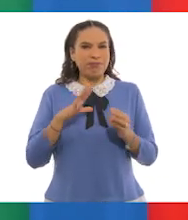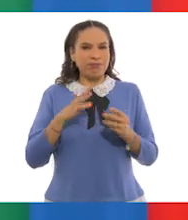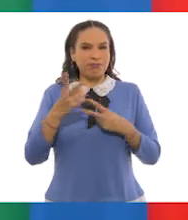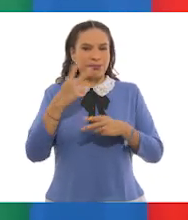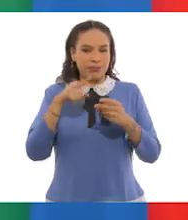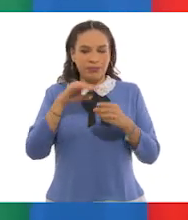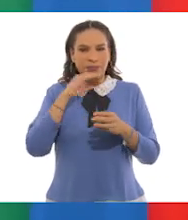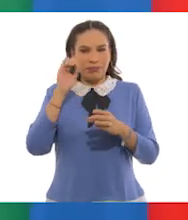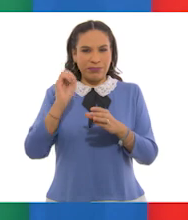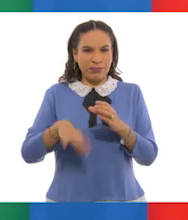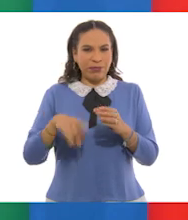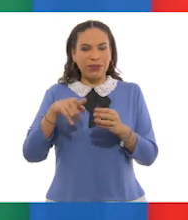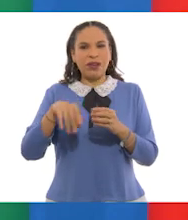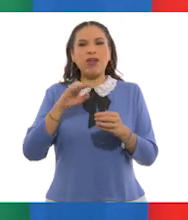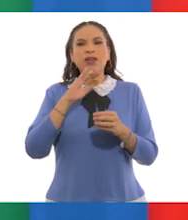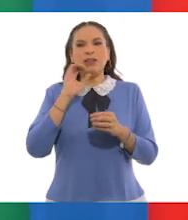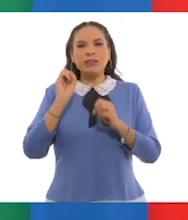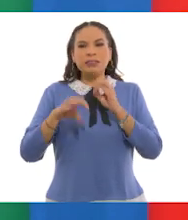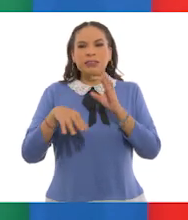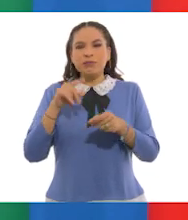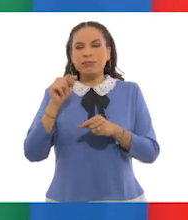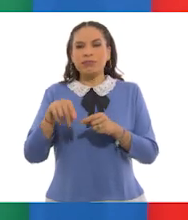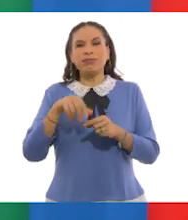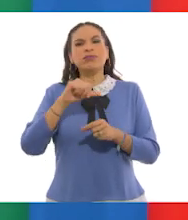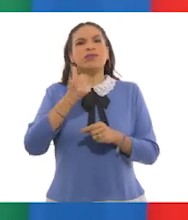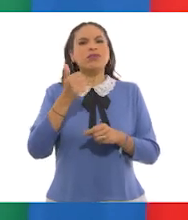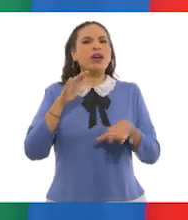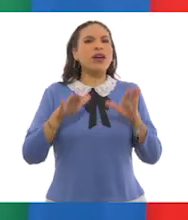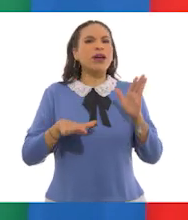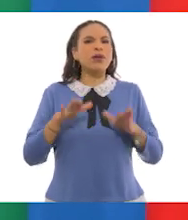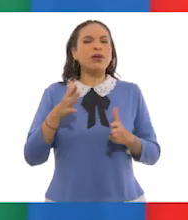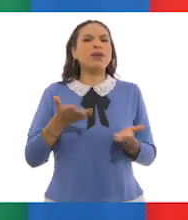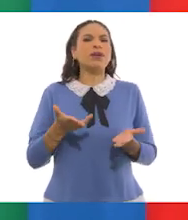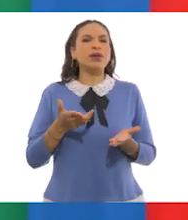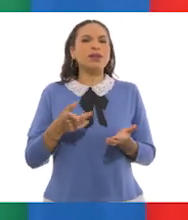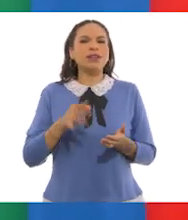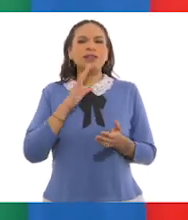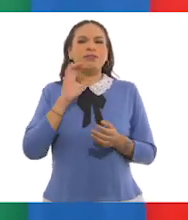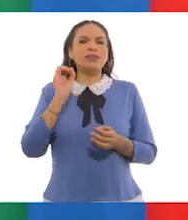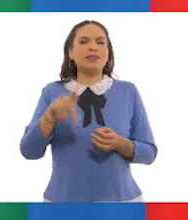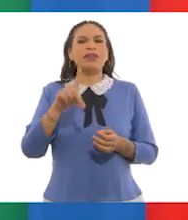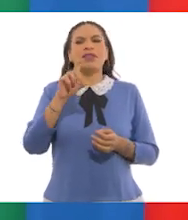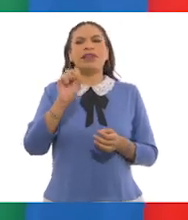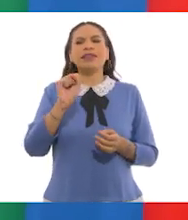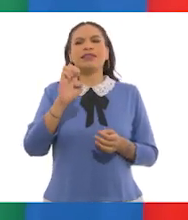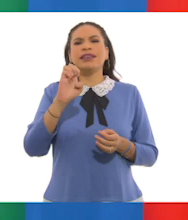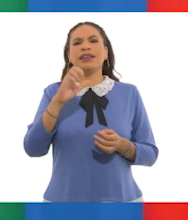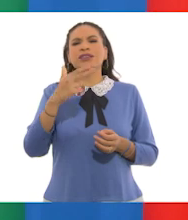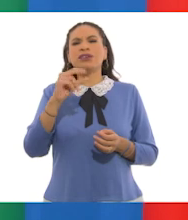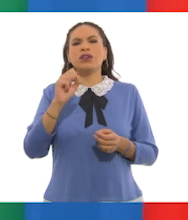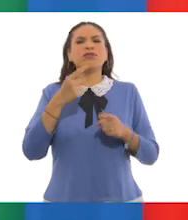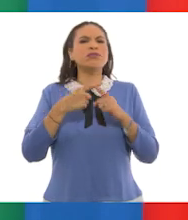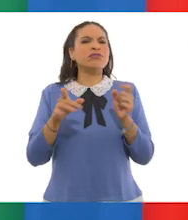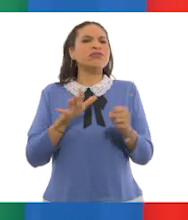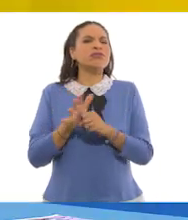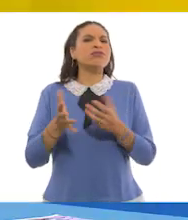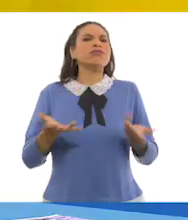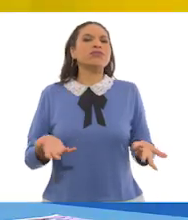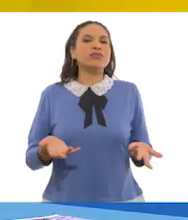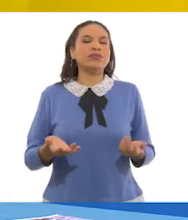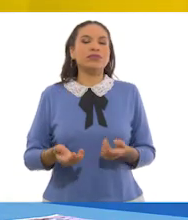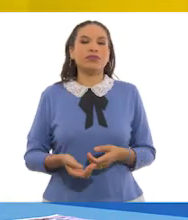a los botes de basura como residuos y en otras ocasiones les decimos desechos. ¿Cuál sería la diferencia, maestra?